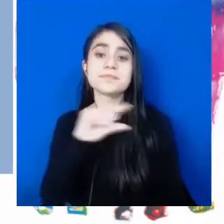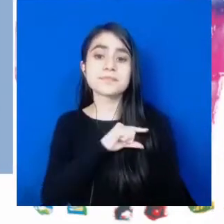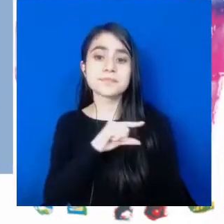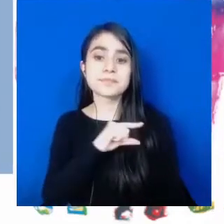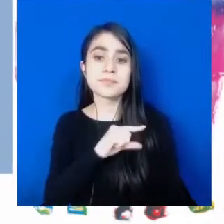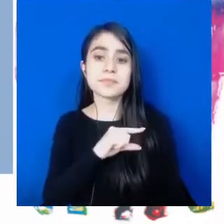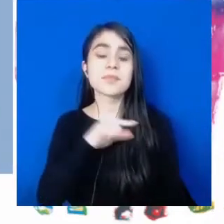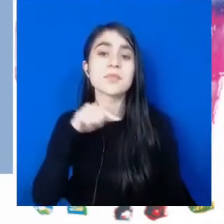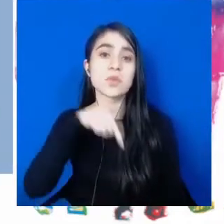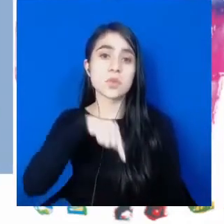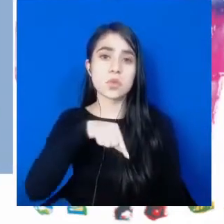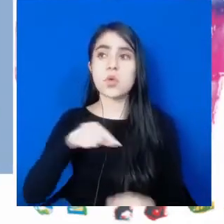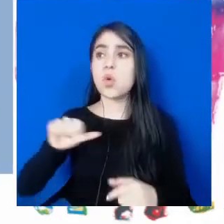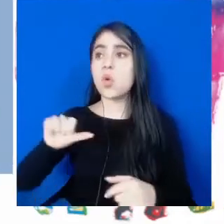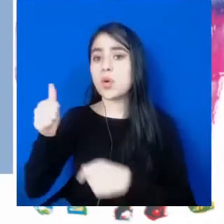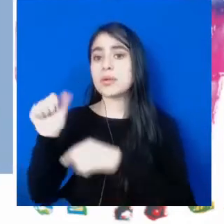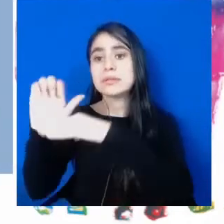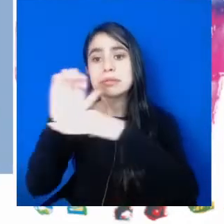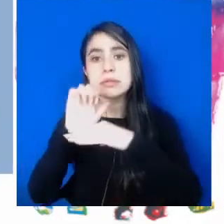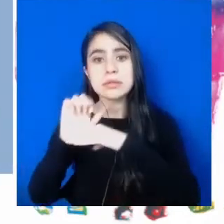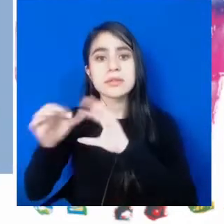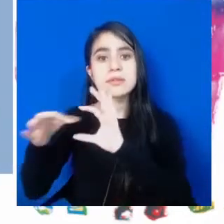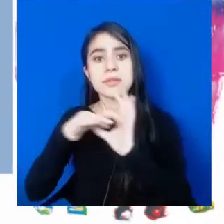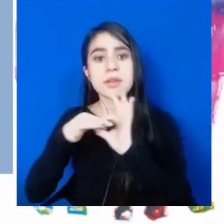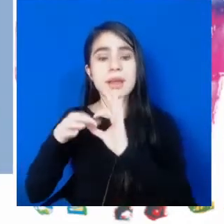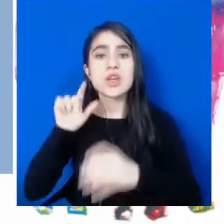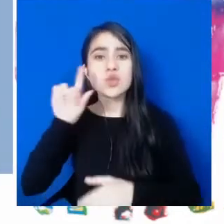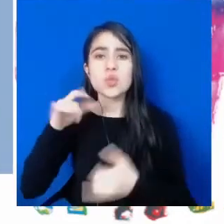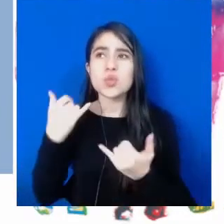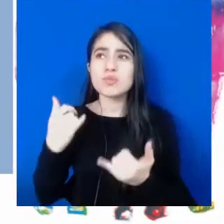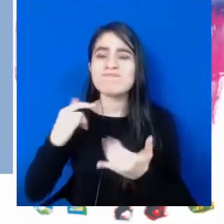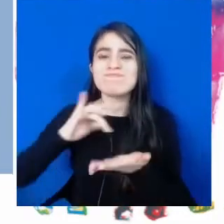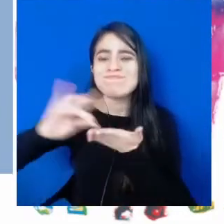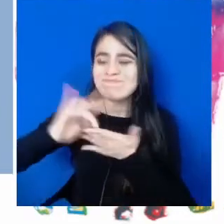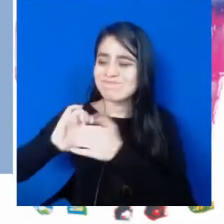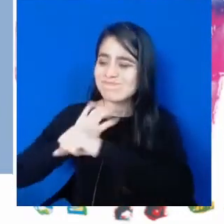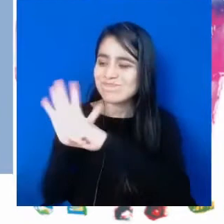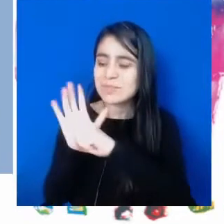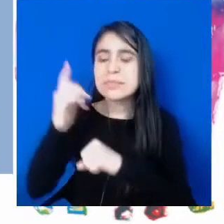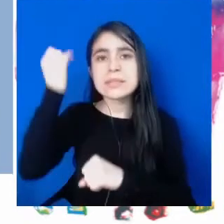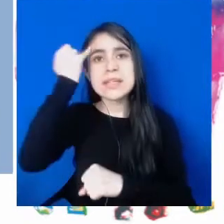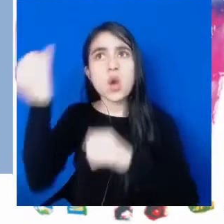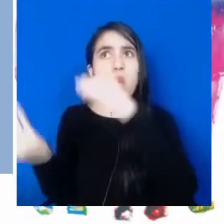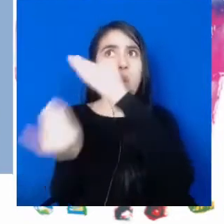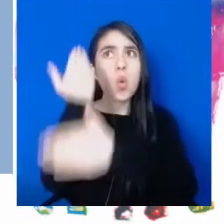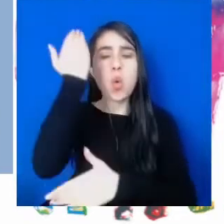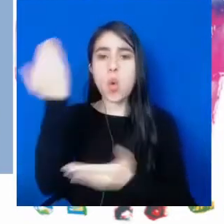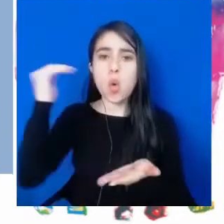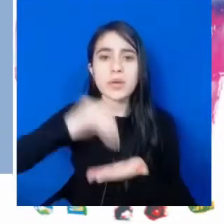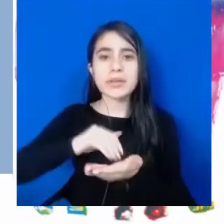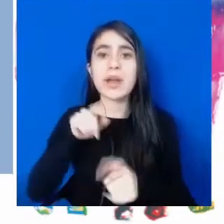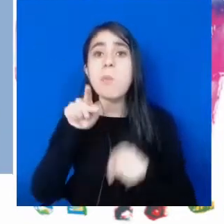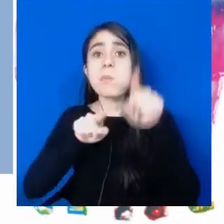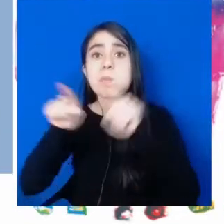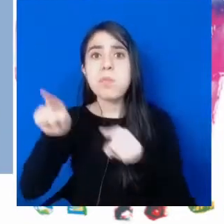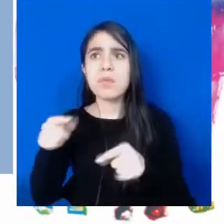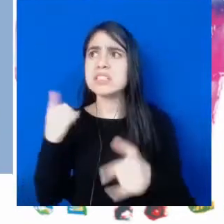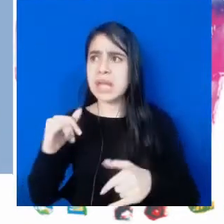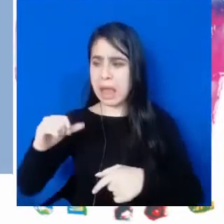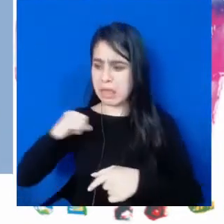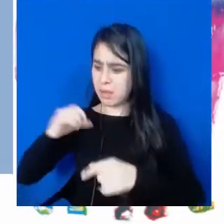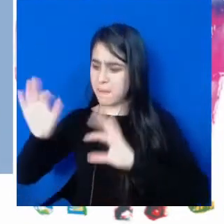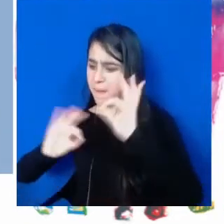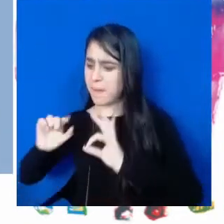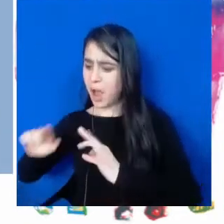En el INSOR, al igual que en otras entidades, la emergencia sanitaria nos obligó a reinventarnos y aprovechar aquello con lo que ya